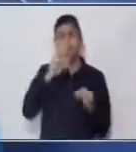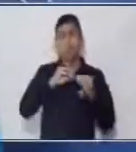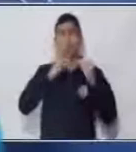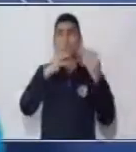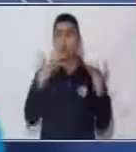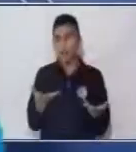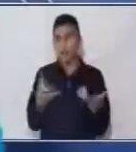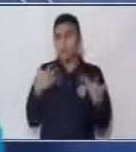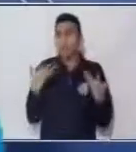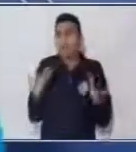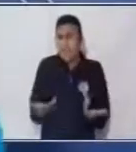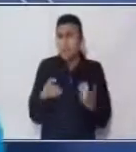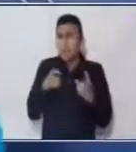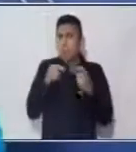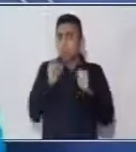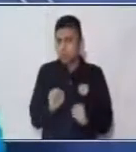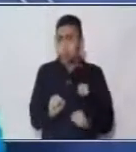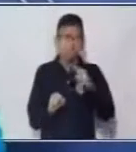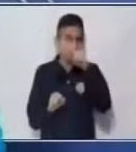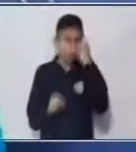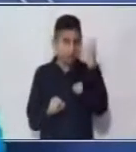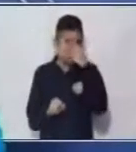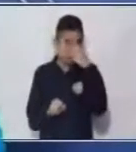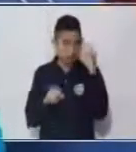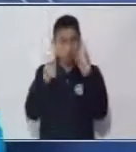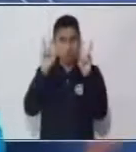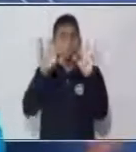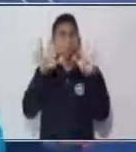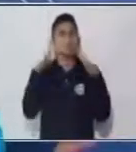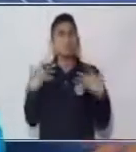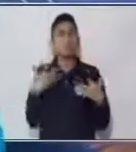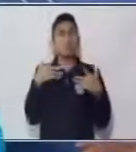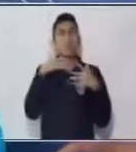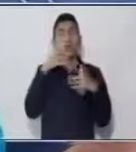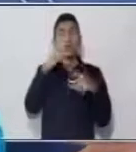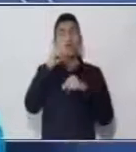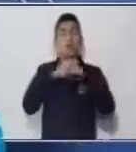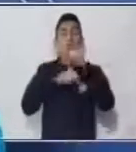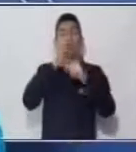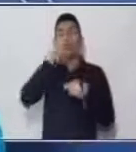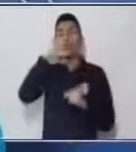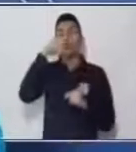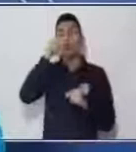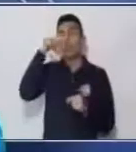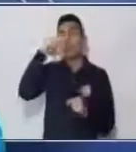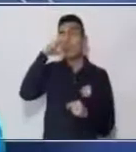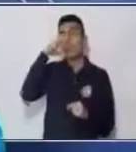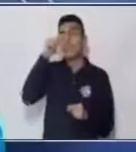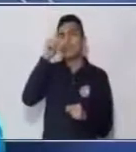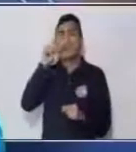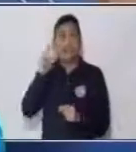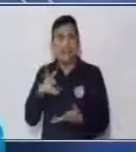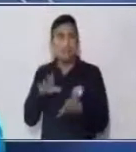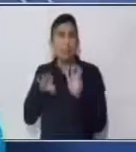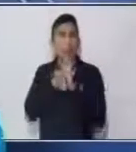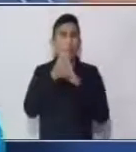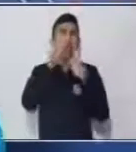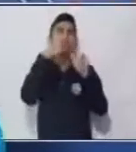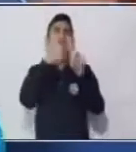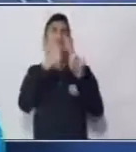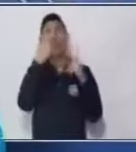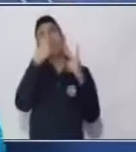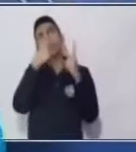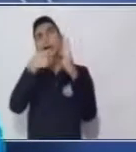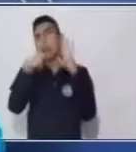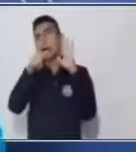nos puede servir para trabajar el área de operaciones fundamentales, suma, multiplicación,